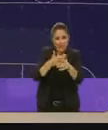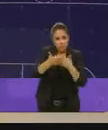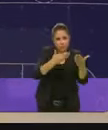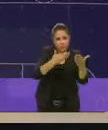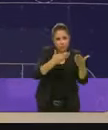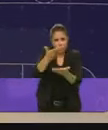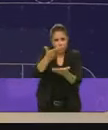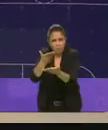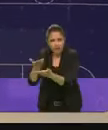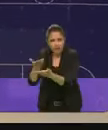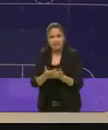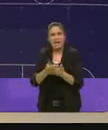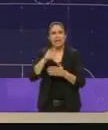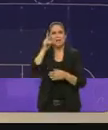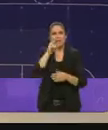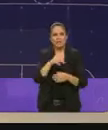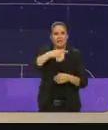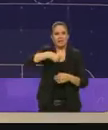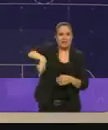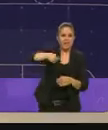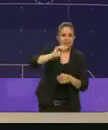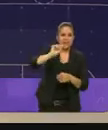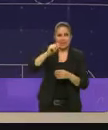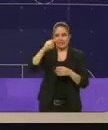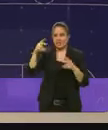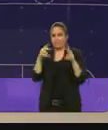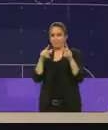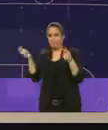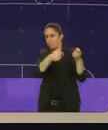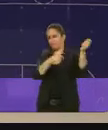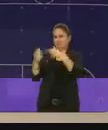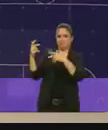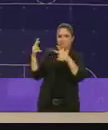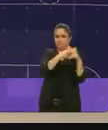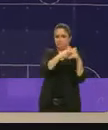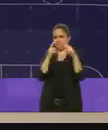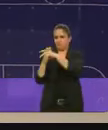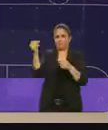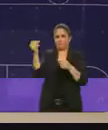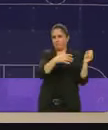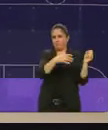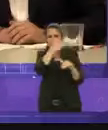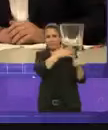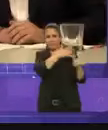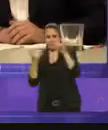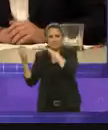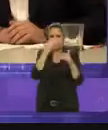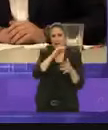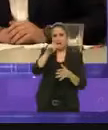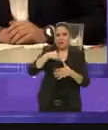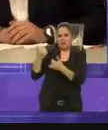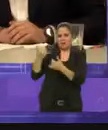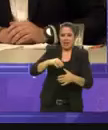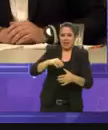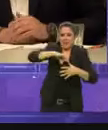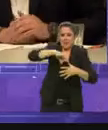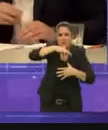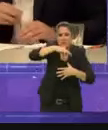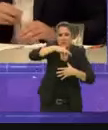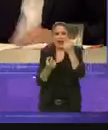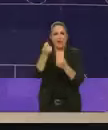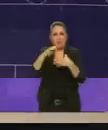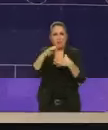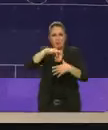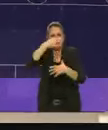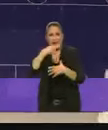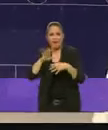vamos a estar entre los sombrerazos aquí de Santiago y Clara. yo me traje hasta mis palomitas porque ya sabía que no iban